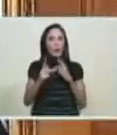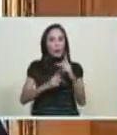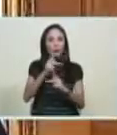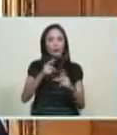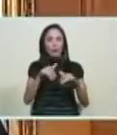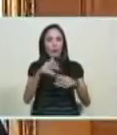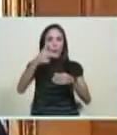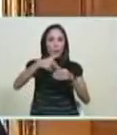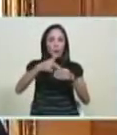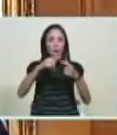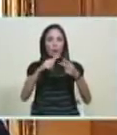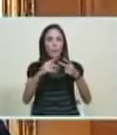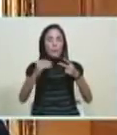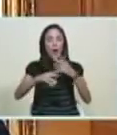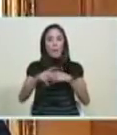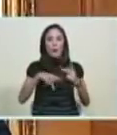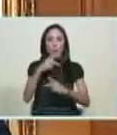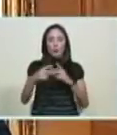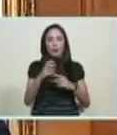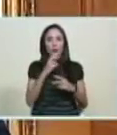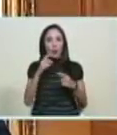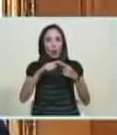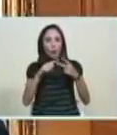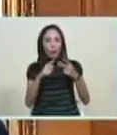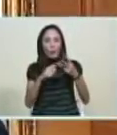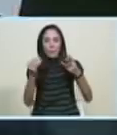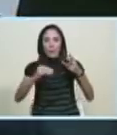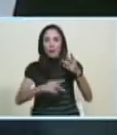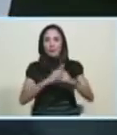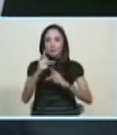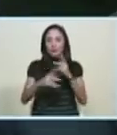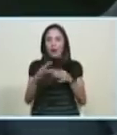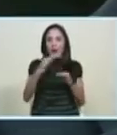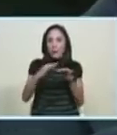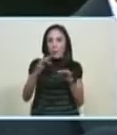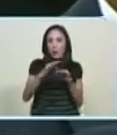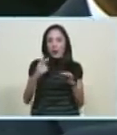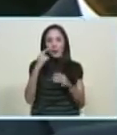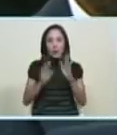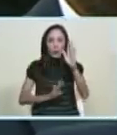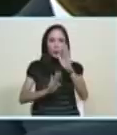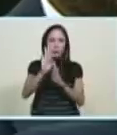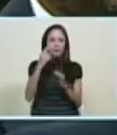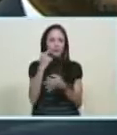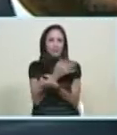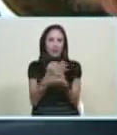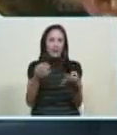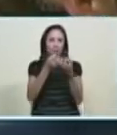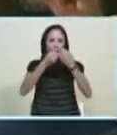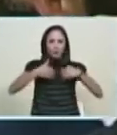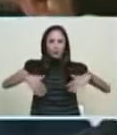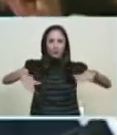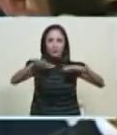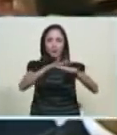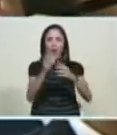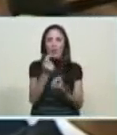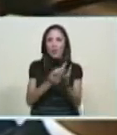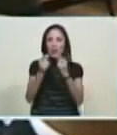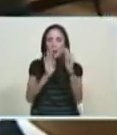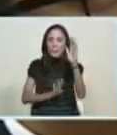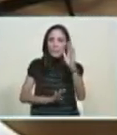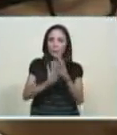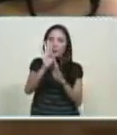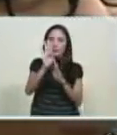petrolera vía producción de oro y vía materialización de la criptomoneda del petro con una expansión del ingreso nacional